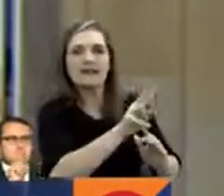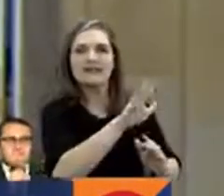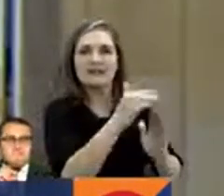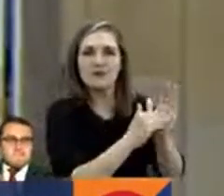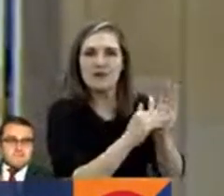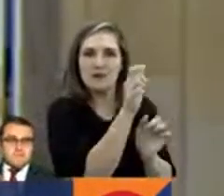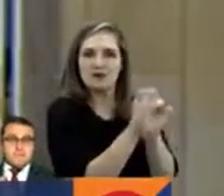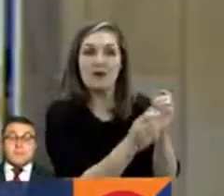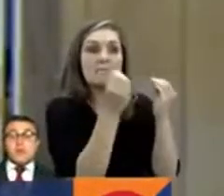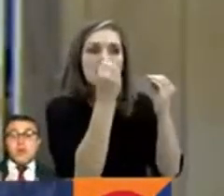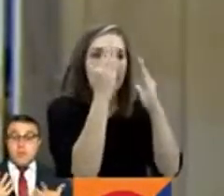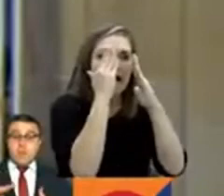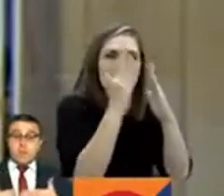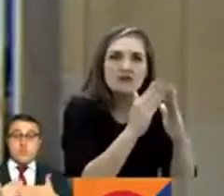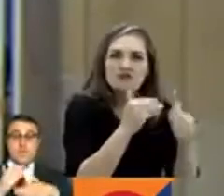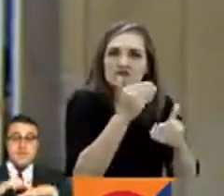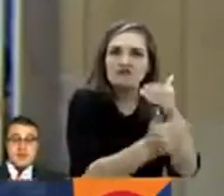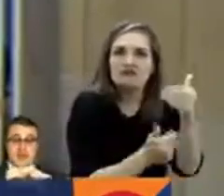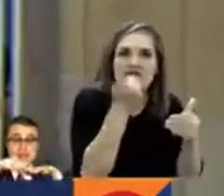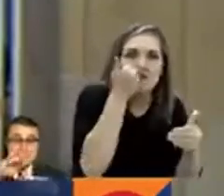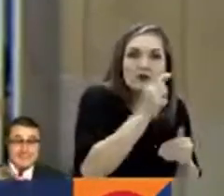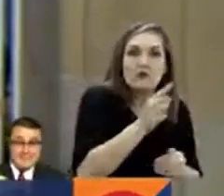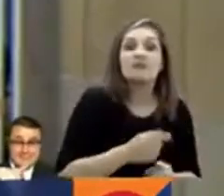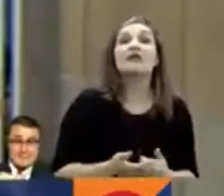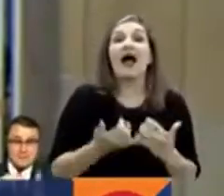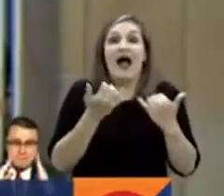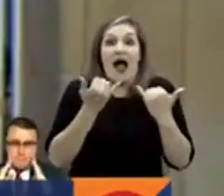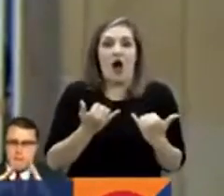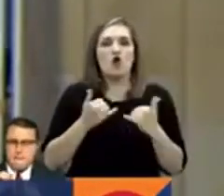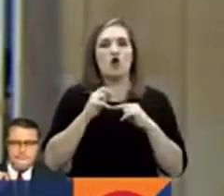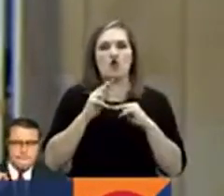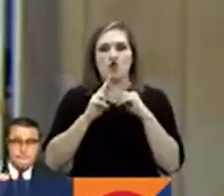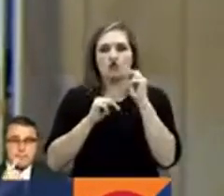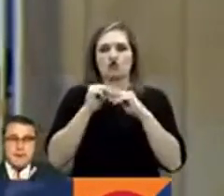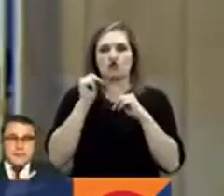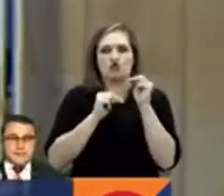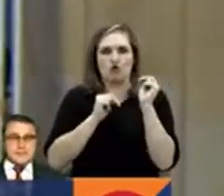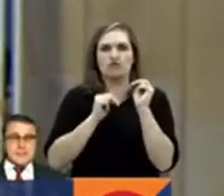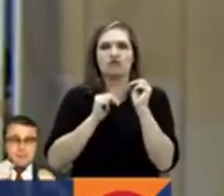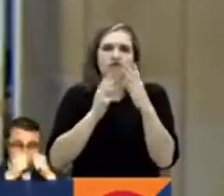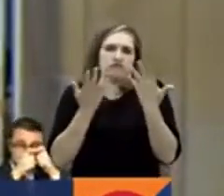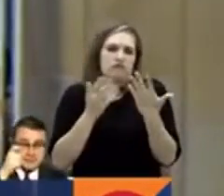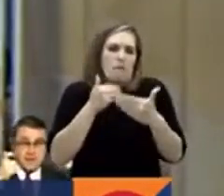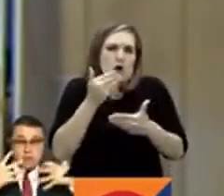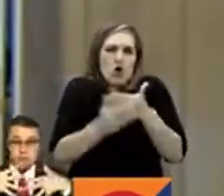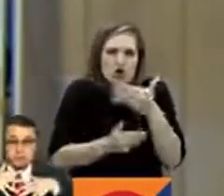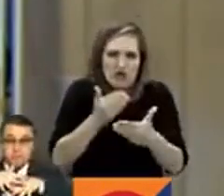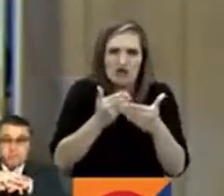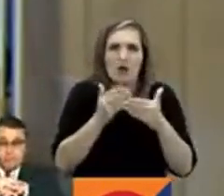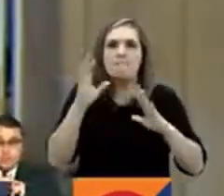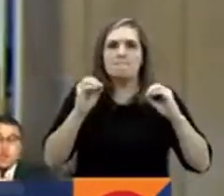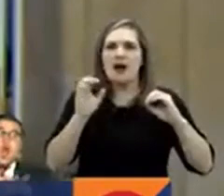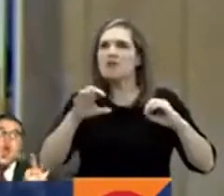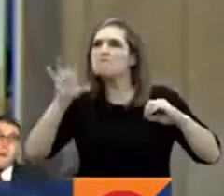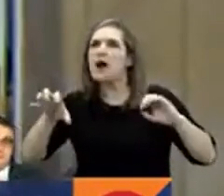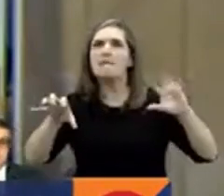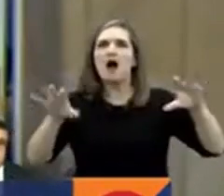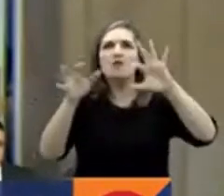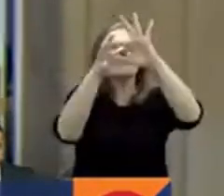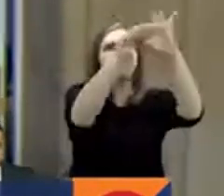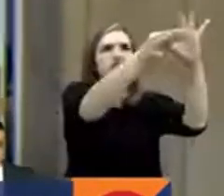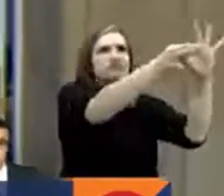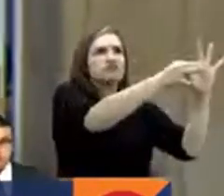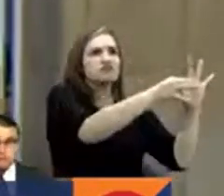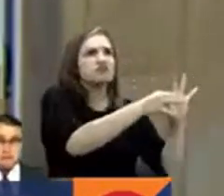va a construir una red de centros de atención primaria en salud públicos, privados y mixtos. En todo